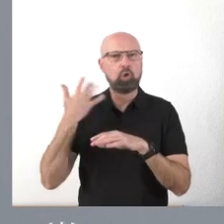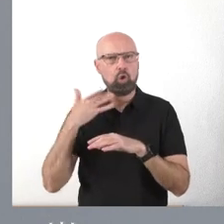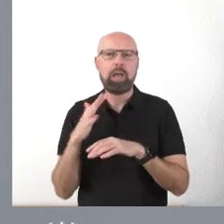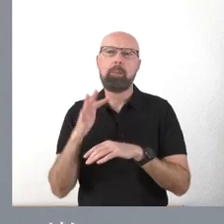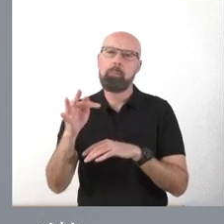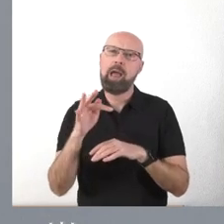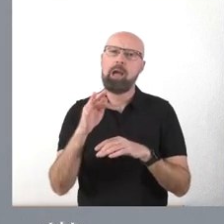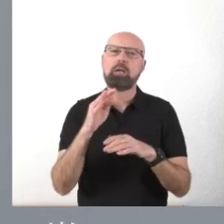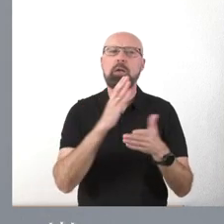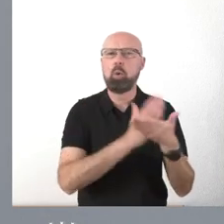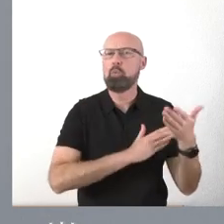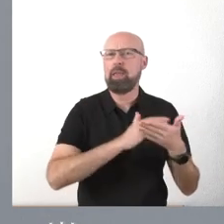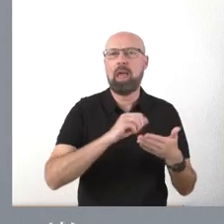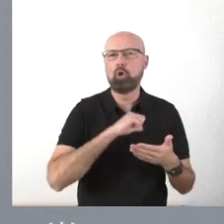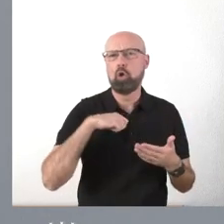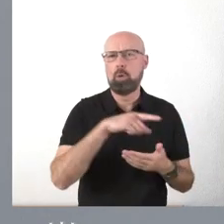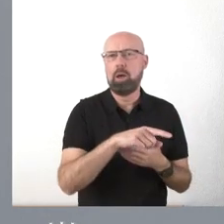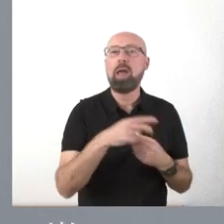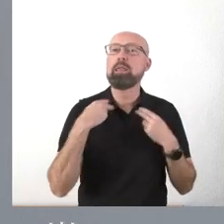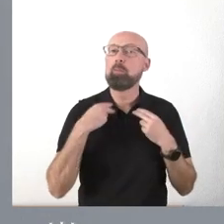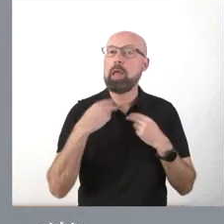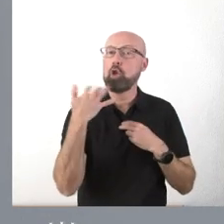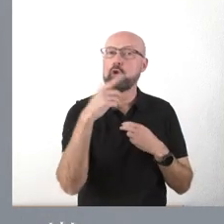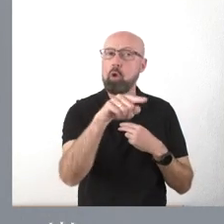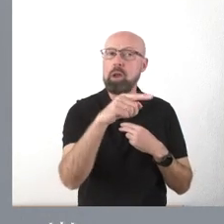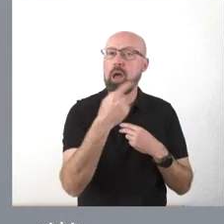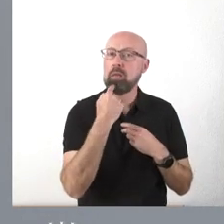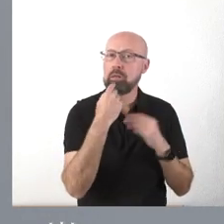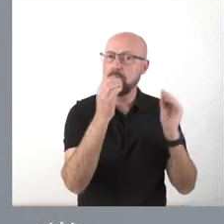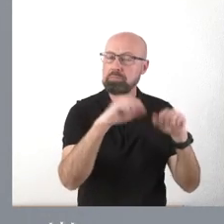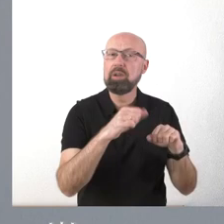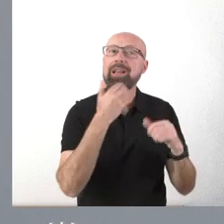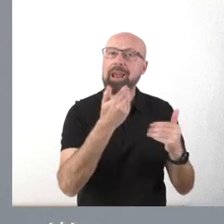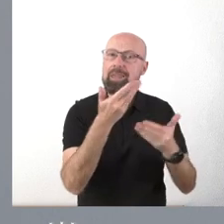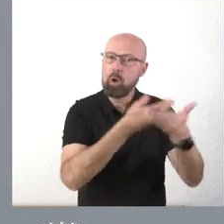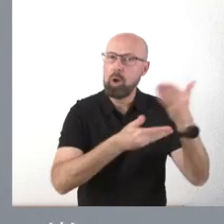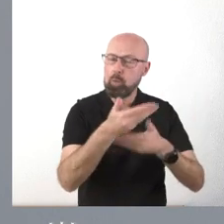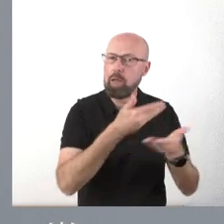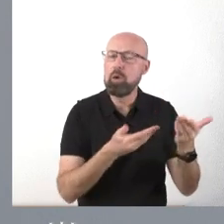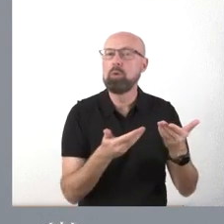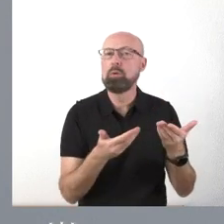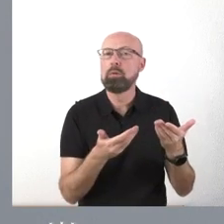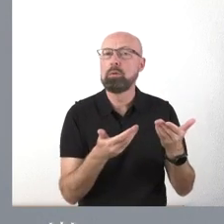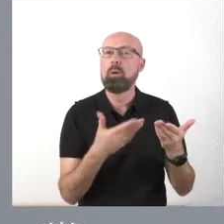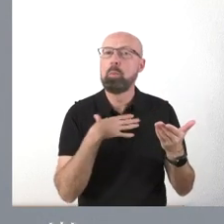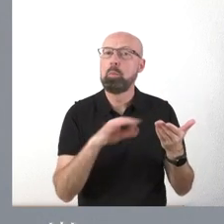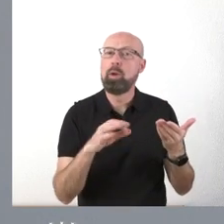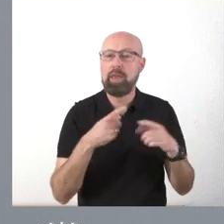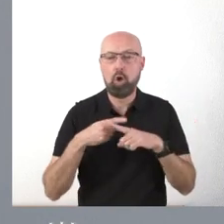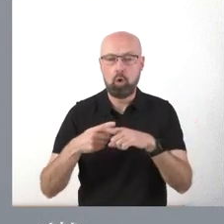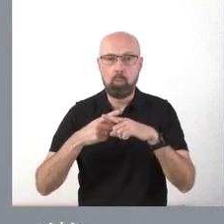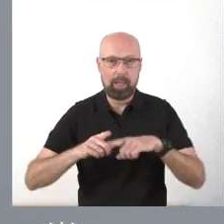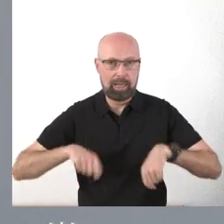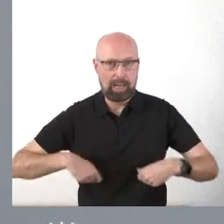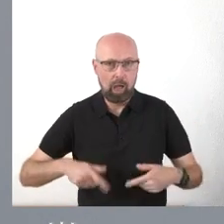Así lo ha visto la Diputación de Soria, que nos va a permitir, a través de esta vía de colaboración, pues por un lado compartir gastos,